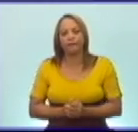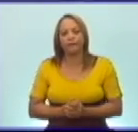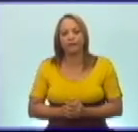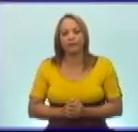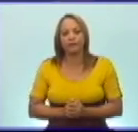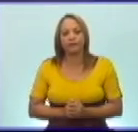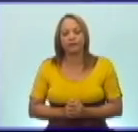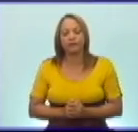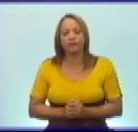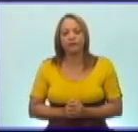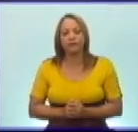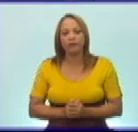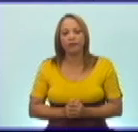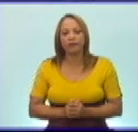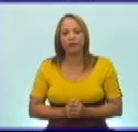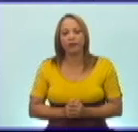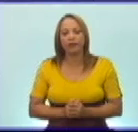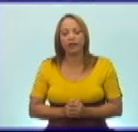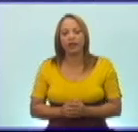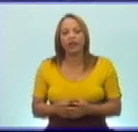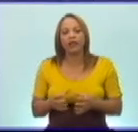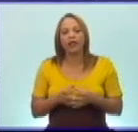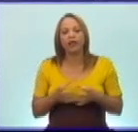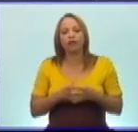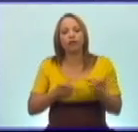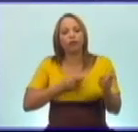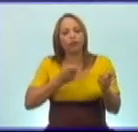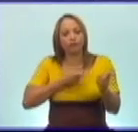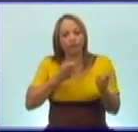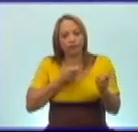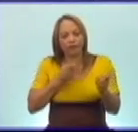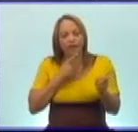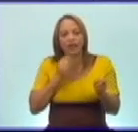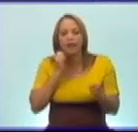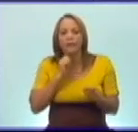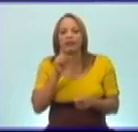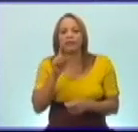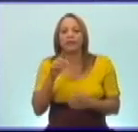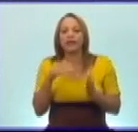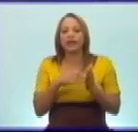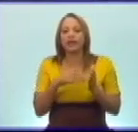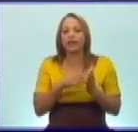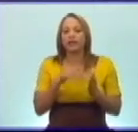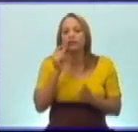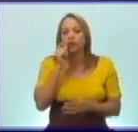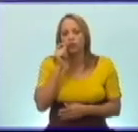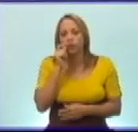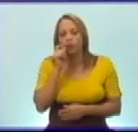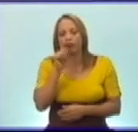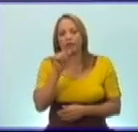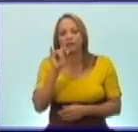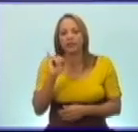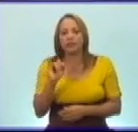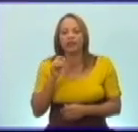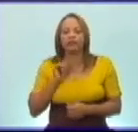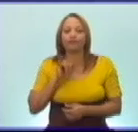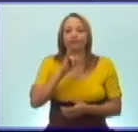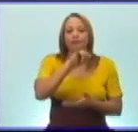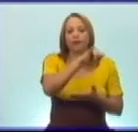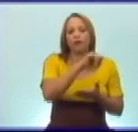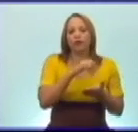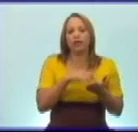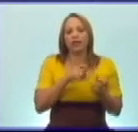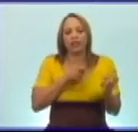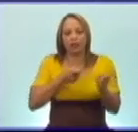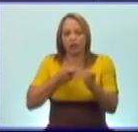La brigada de asalto trae, entre otras fuerzas, más de 1.500 hombres, 16 aviones de combate, 5 tanques